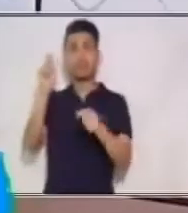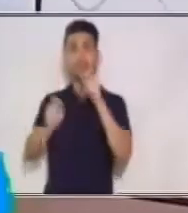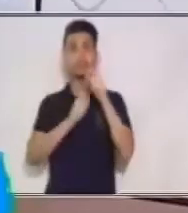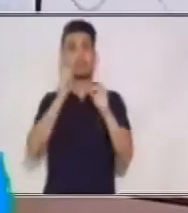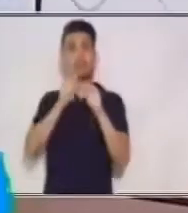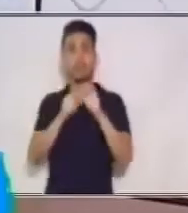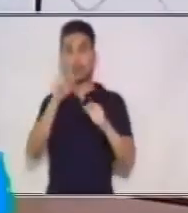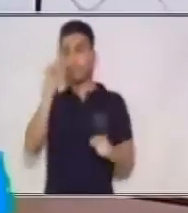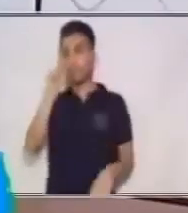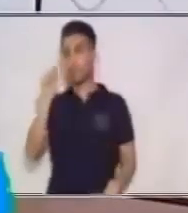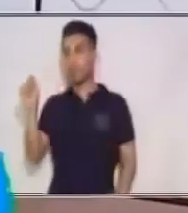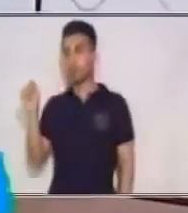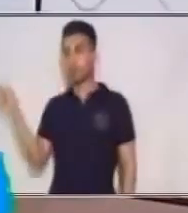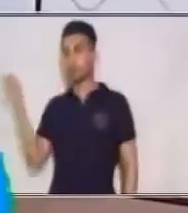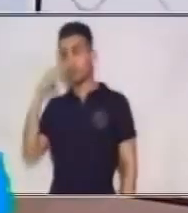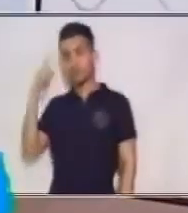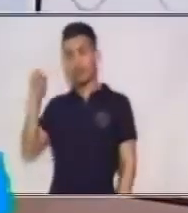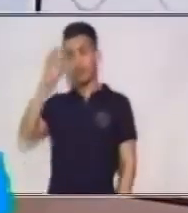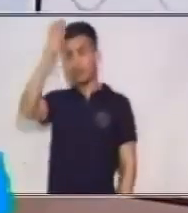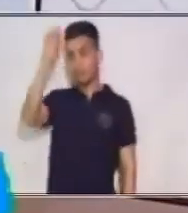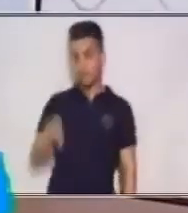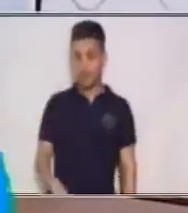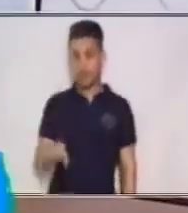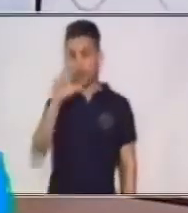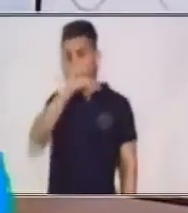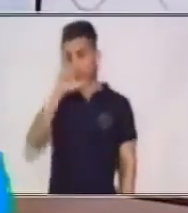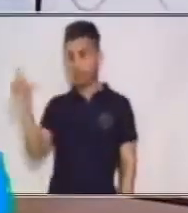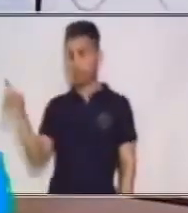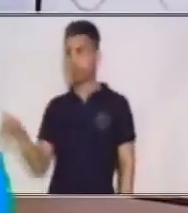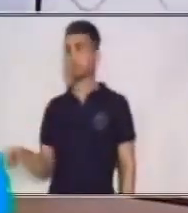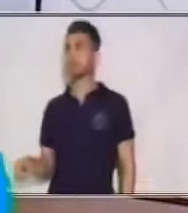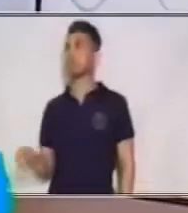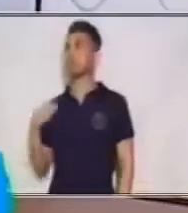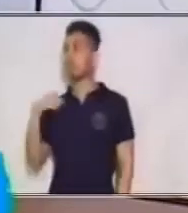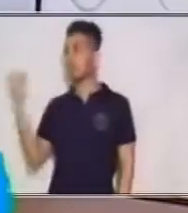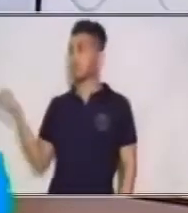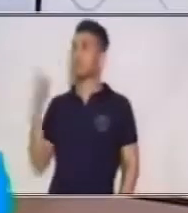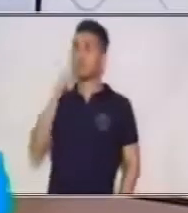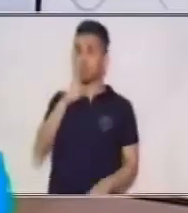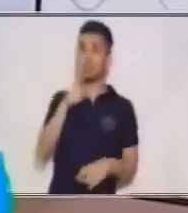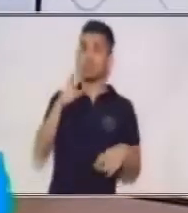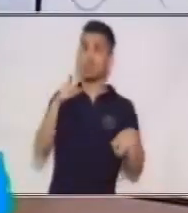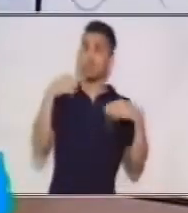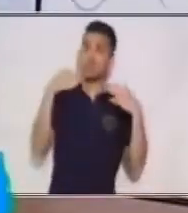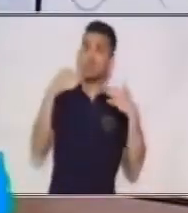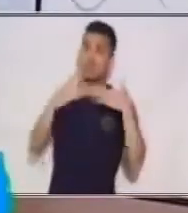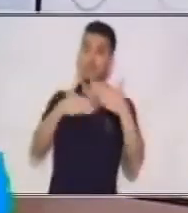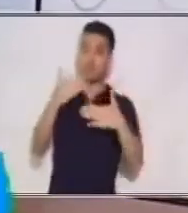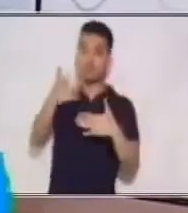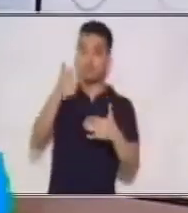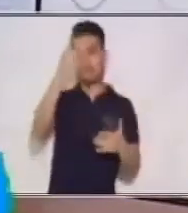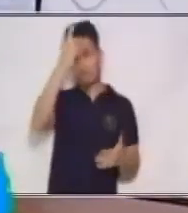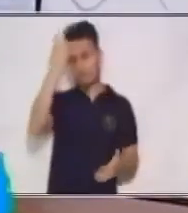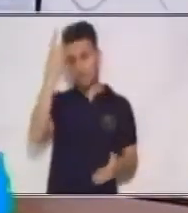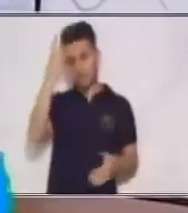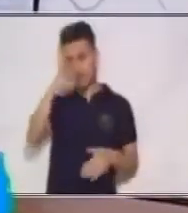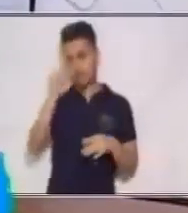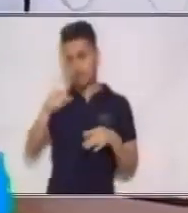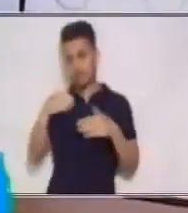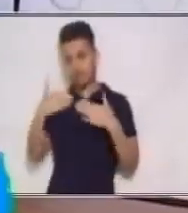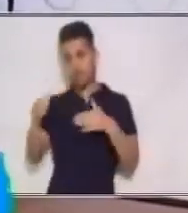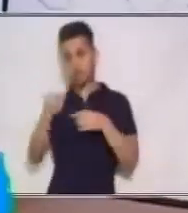en el plano cartesianas. Vamos a dejar un ejercicio para que sigas practicando. Ahora, vamos a